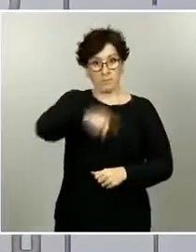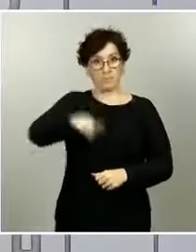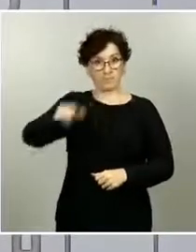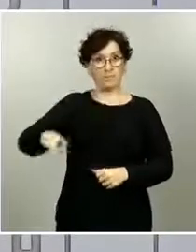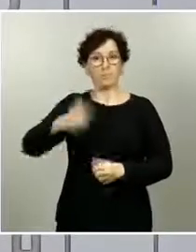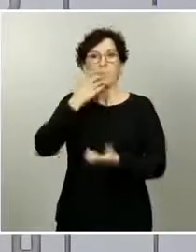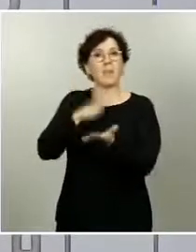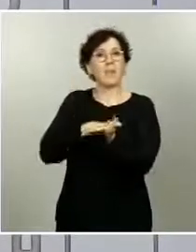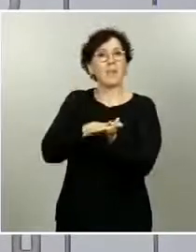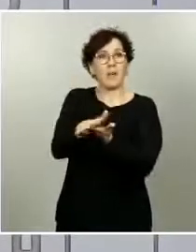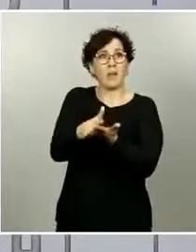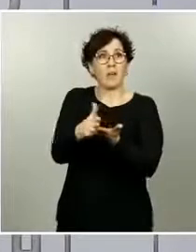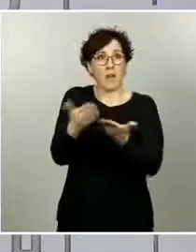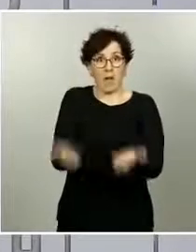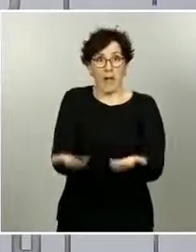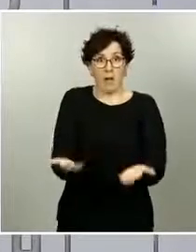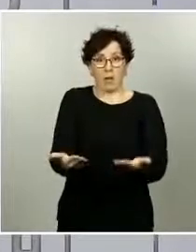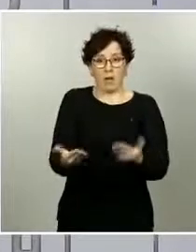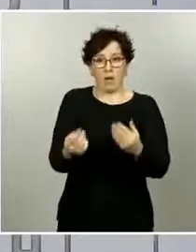en la que